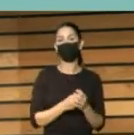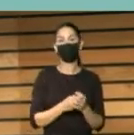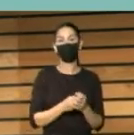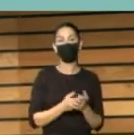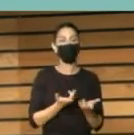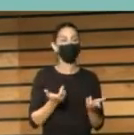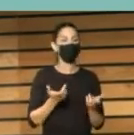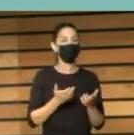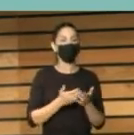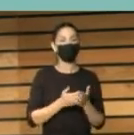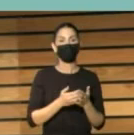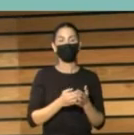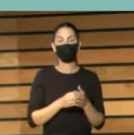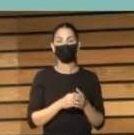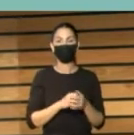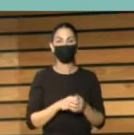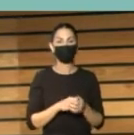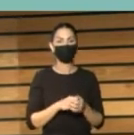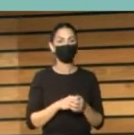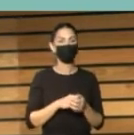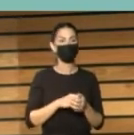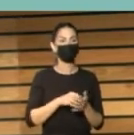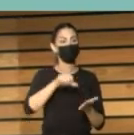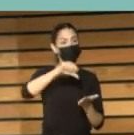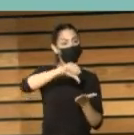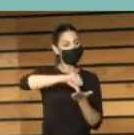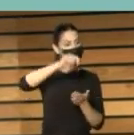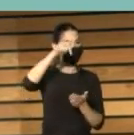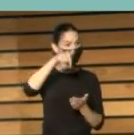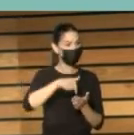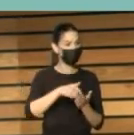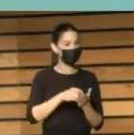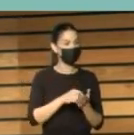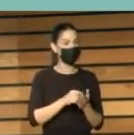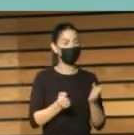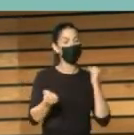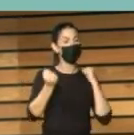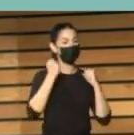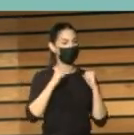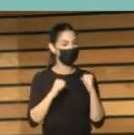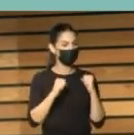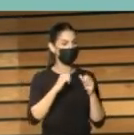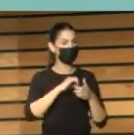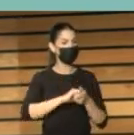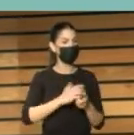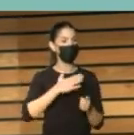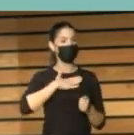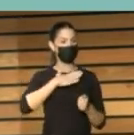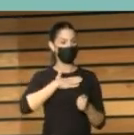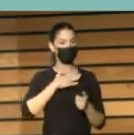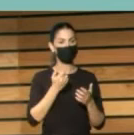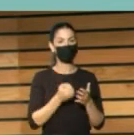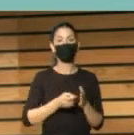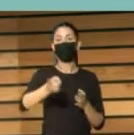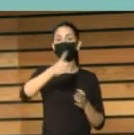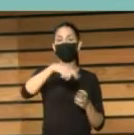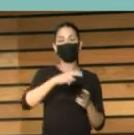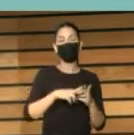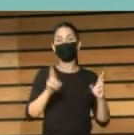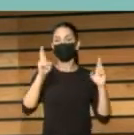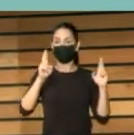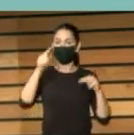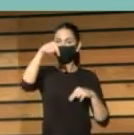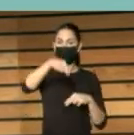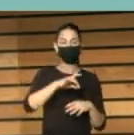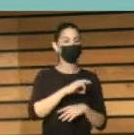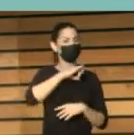oferta cultural que tiene esta ciudad, de nuestro patrimonio histórico. En definitiva, que se sientan felices de estar